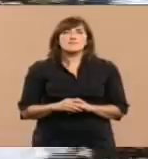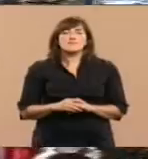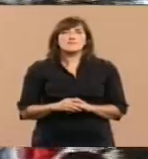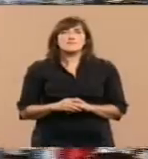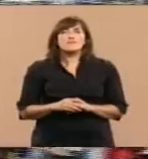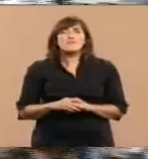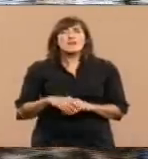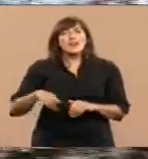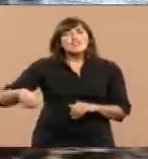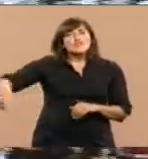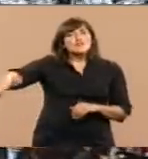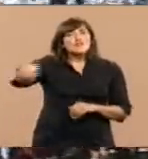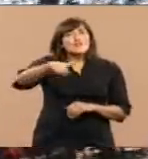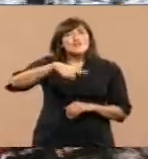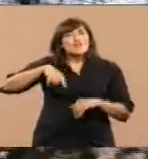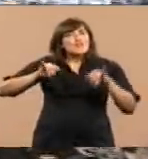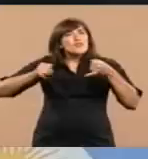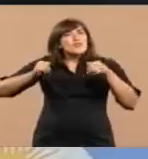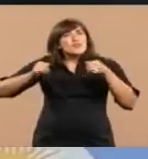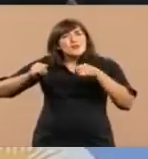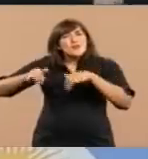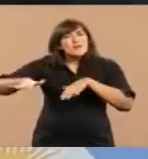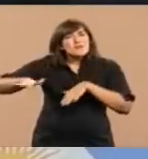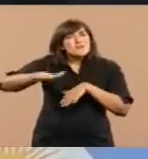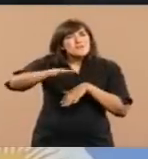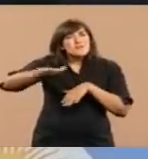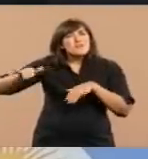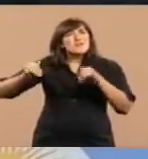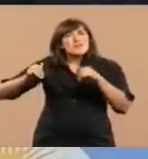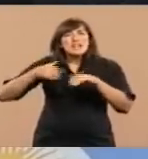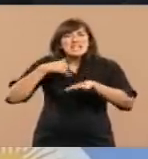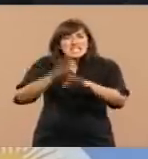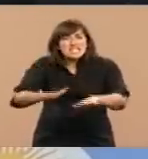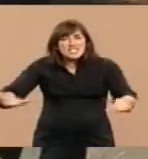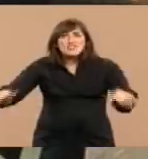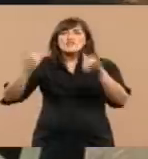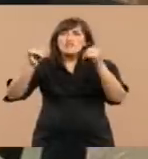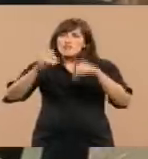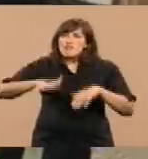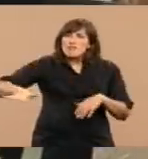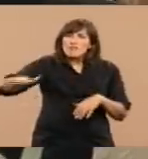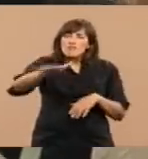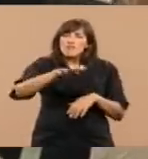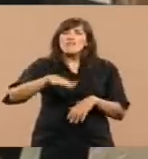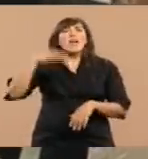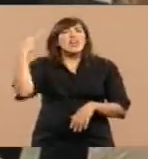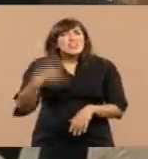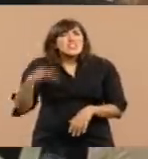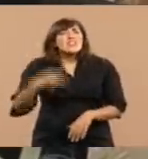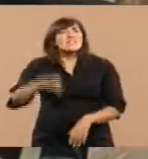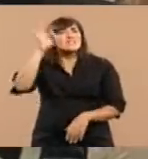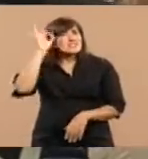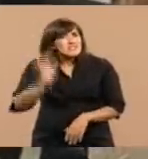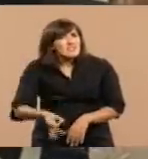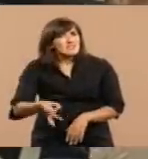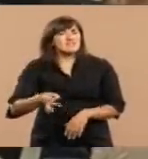Nuestros jóvenes, nuestros niños deben saber